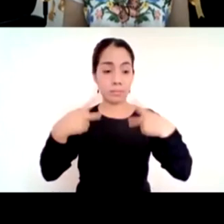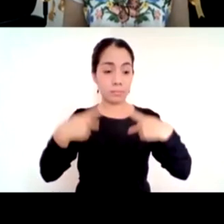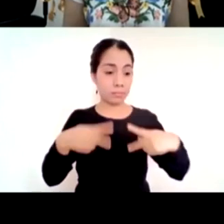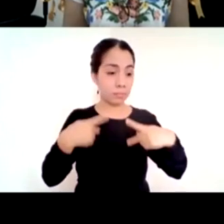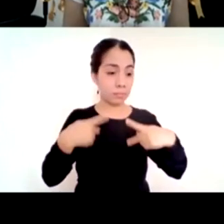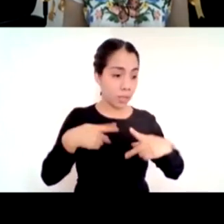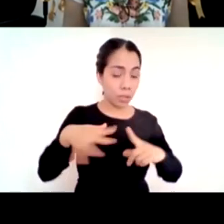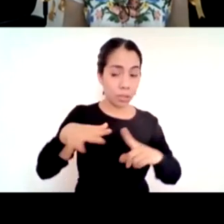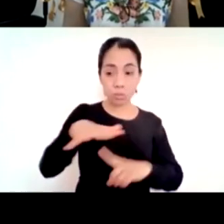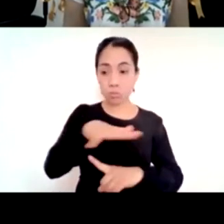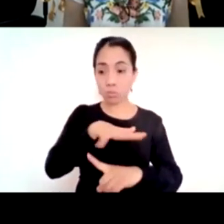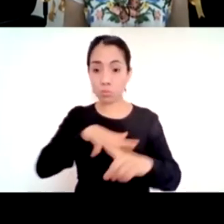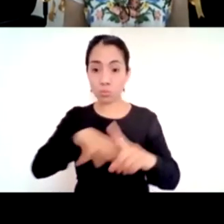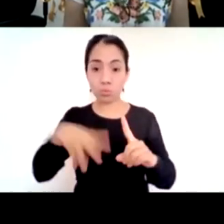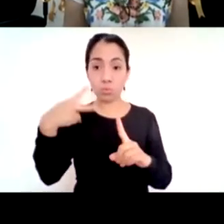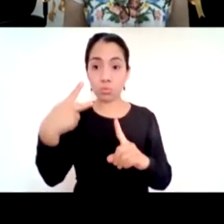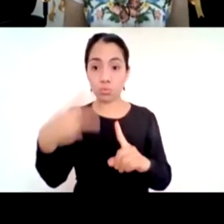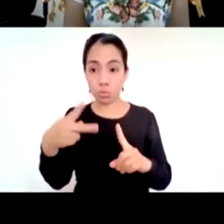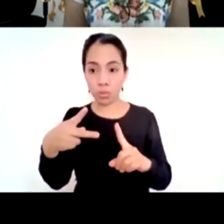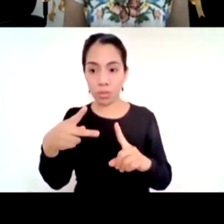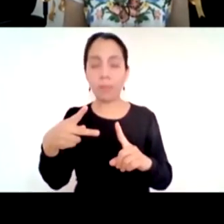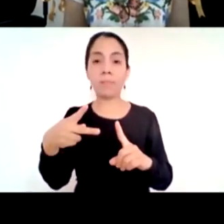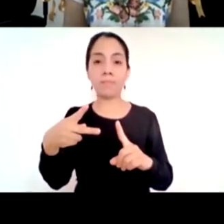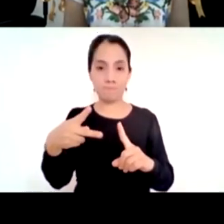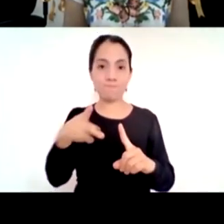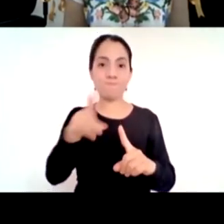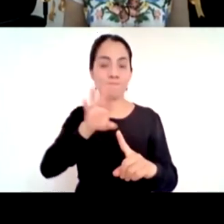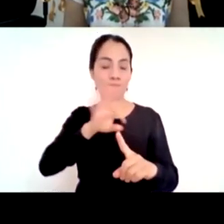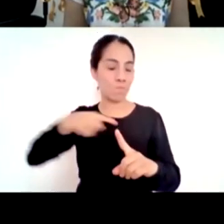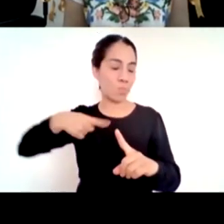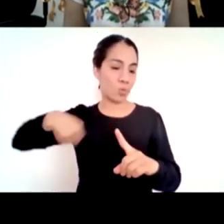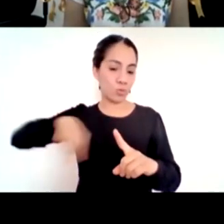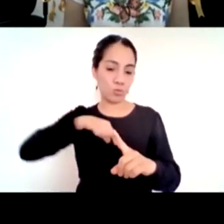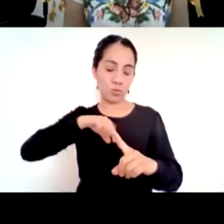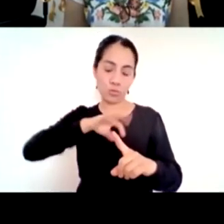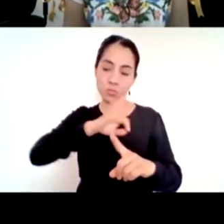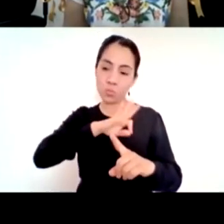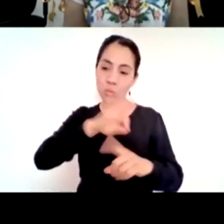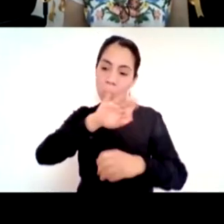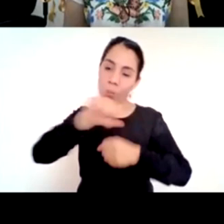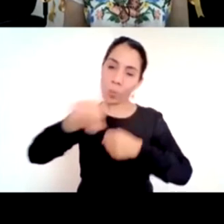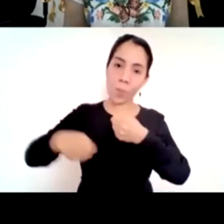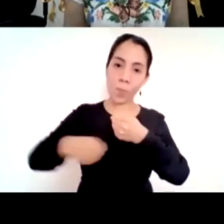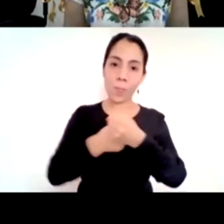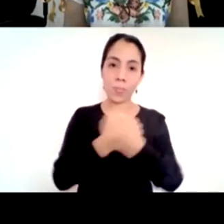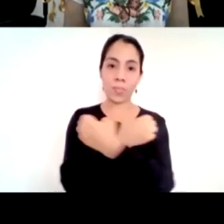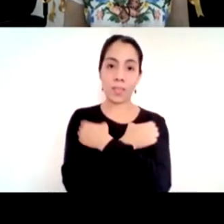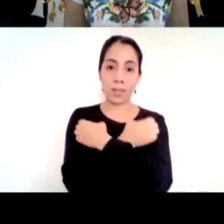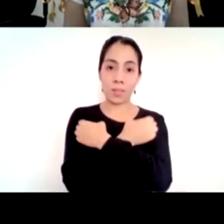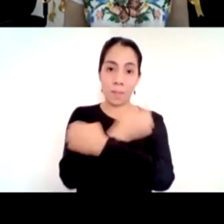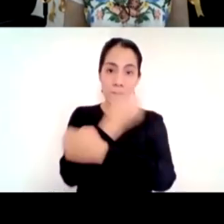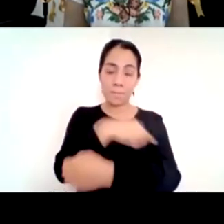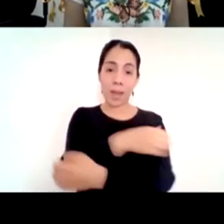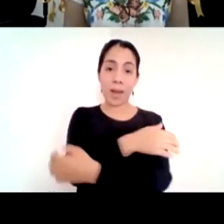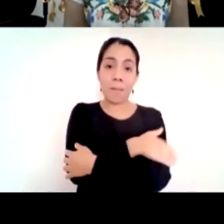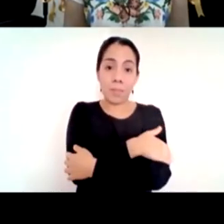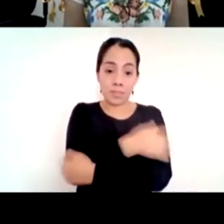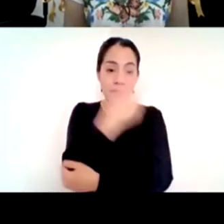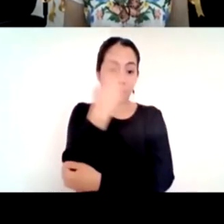esta oportunidad llamada educación sea realmente aquello que puede abrazar para que pueda seguir soñando